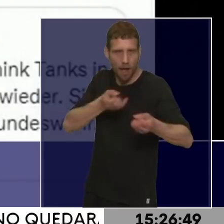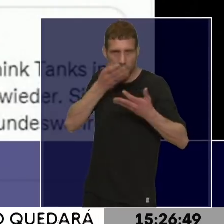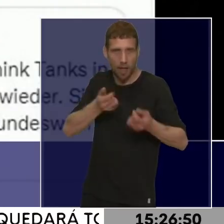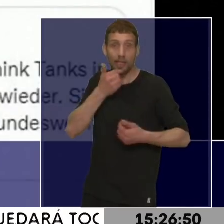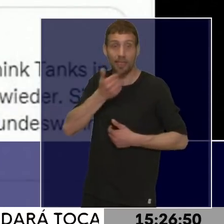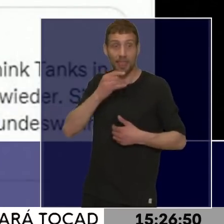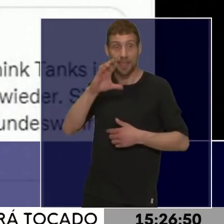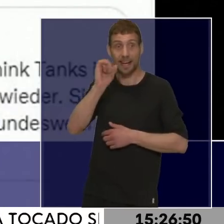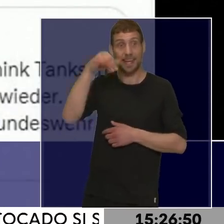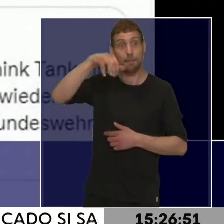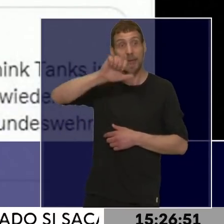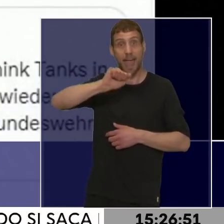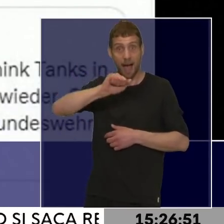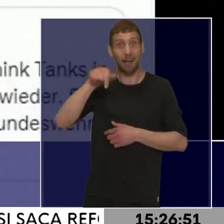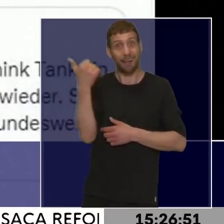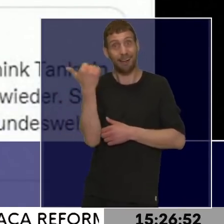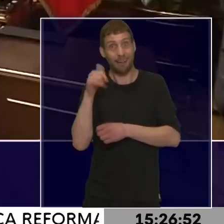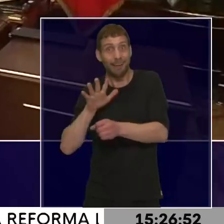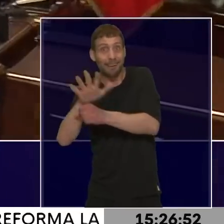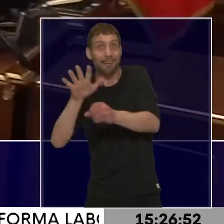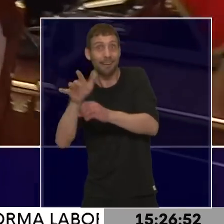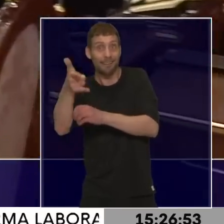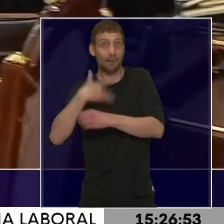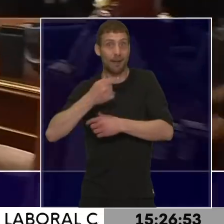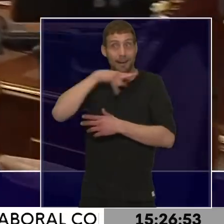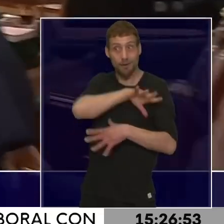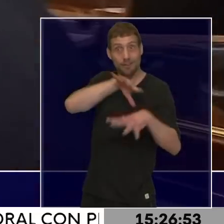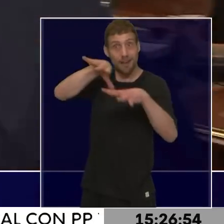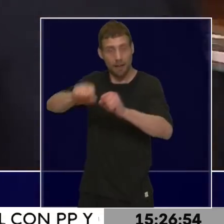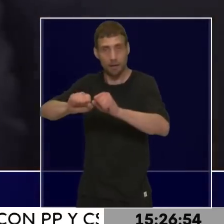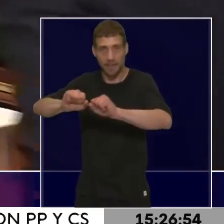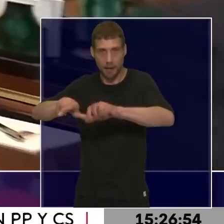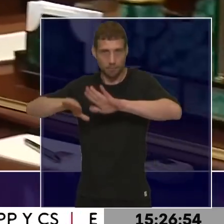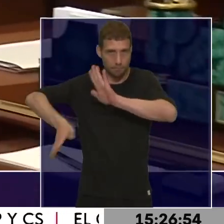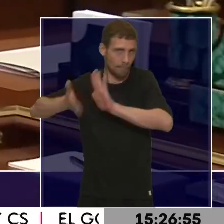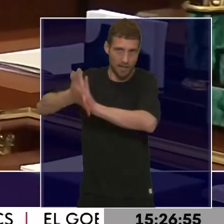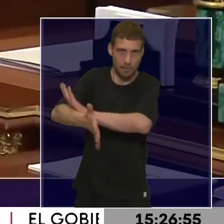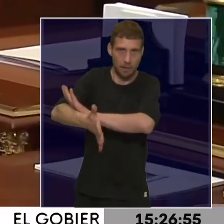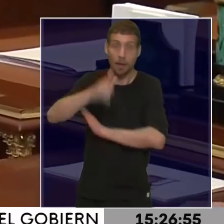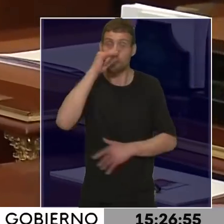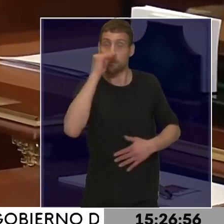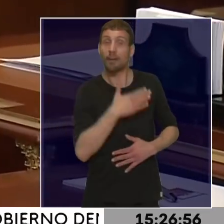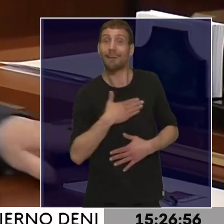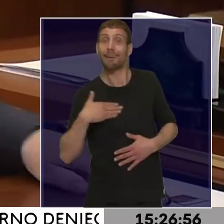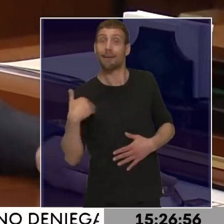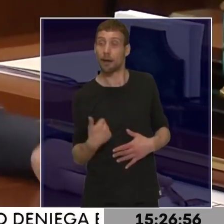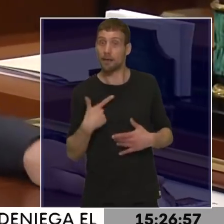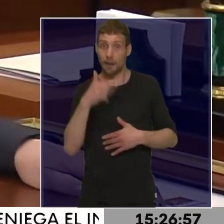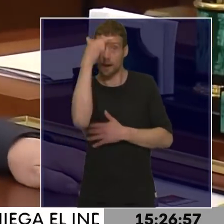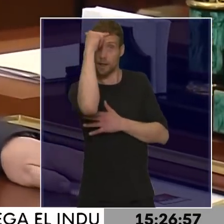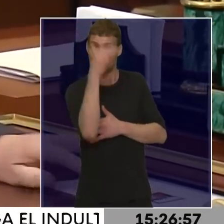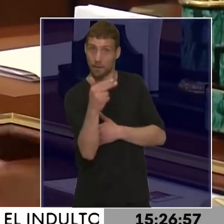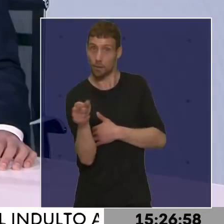de Crimea se fue a manos rusas y ya no volverá y que el presidente ruso Putin lo único que quiere es respeto de igual a igual.